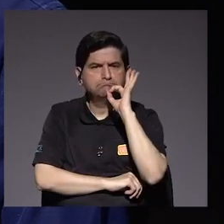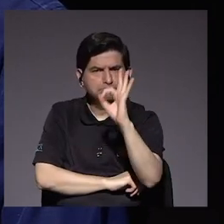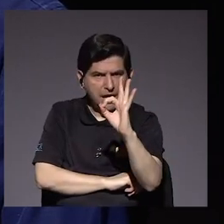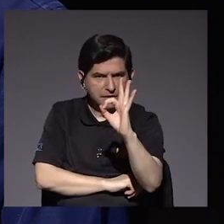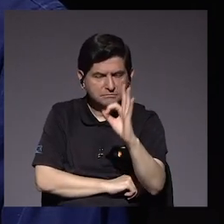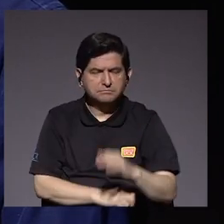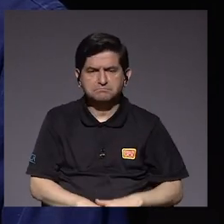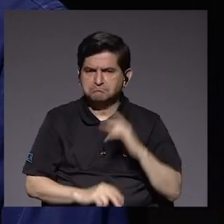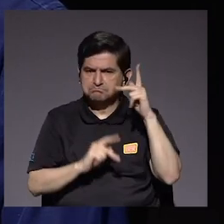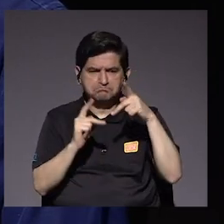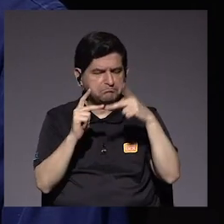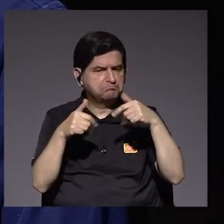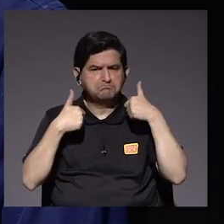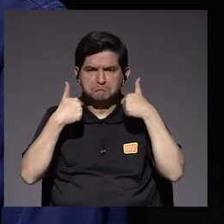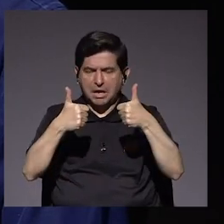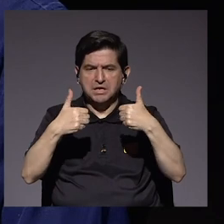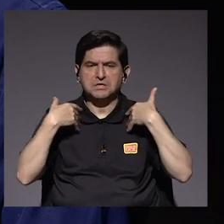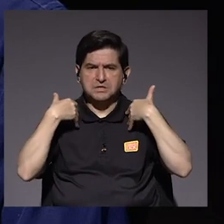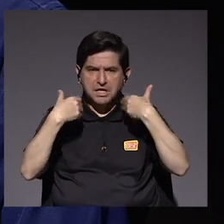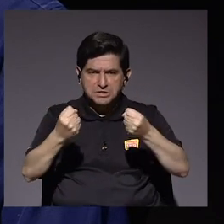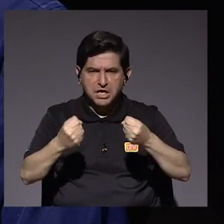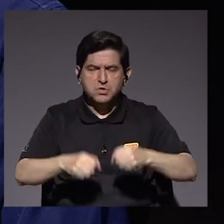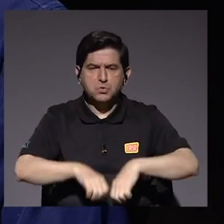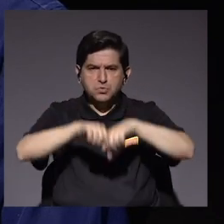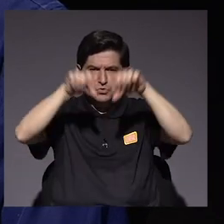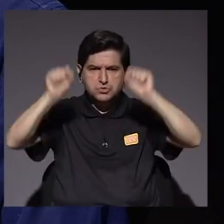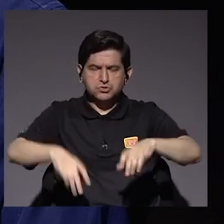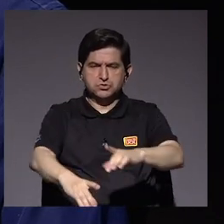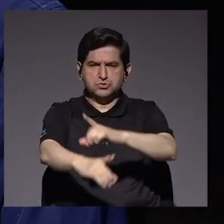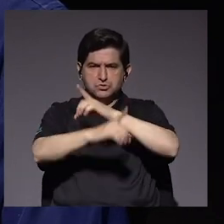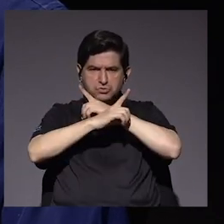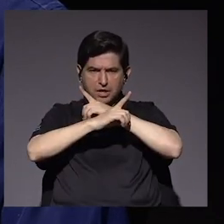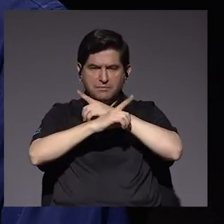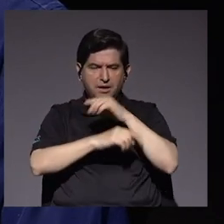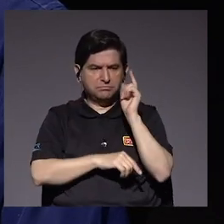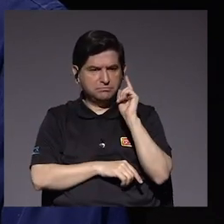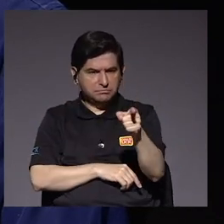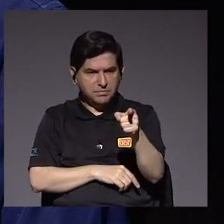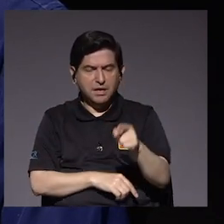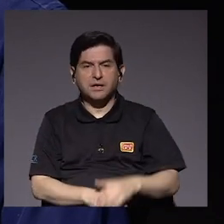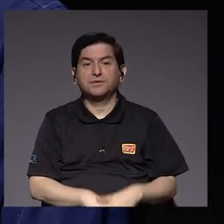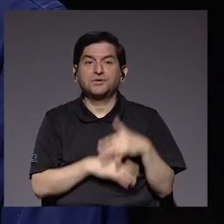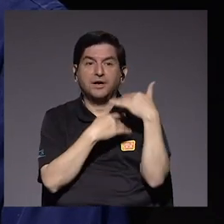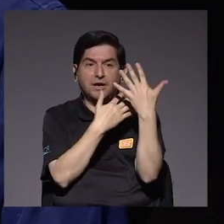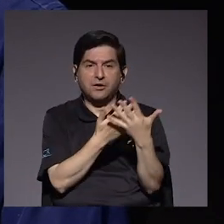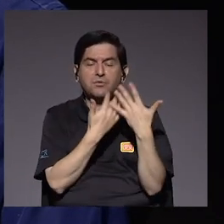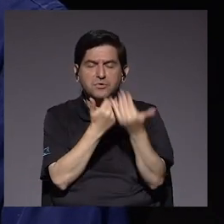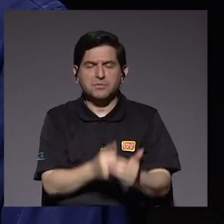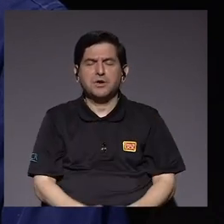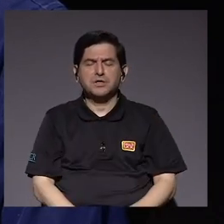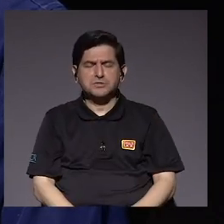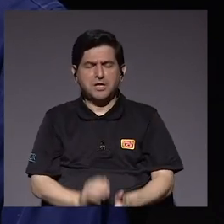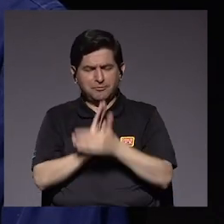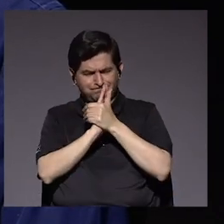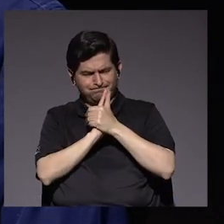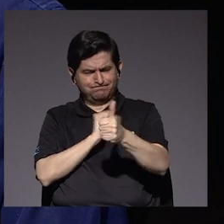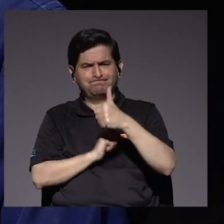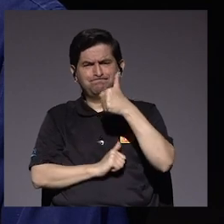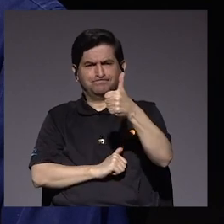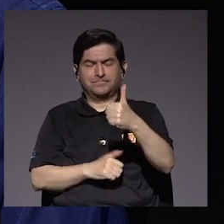muy bien, están en perfecto estado de salud. Su sistema inmune está, como se espera, a toda potencia.